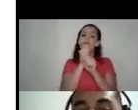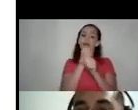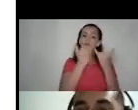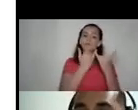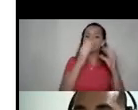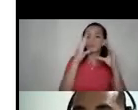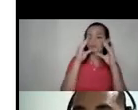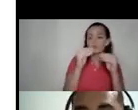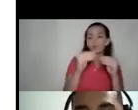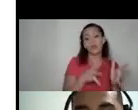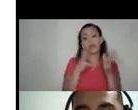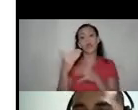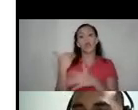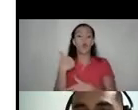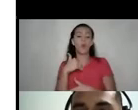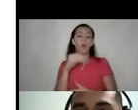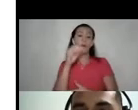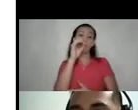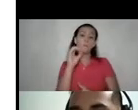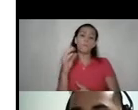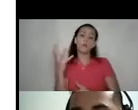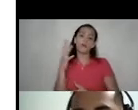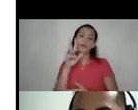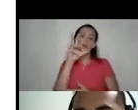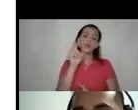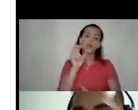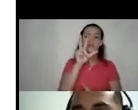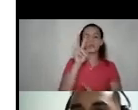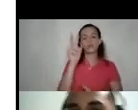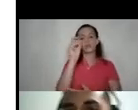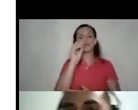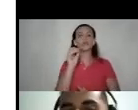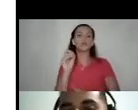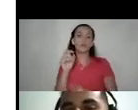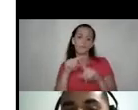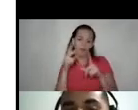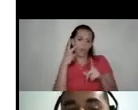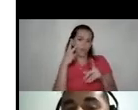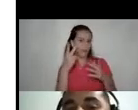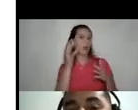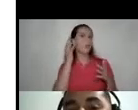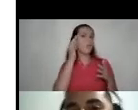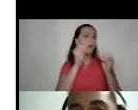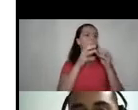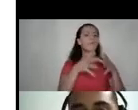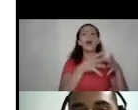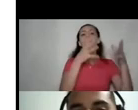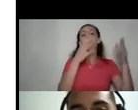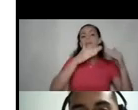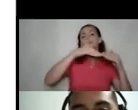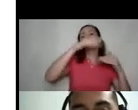cuanto a hombres, digamos, el porcentaje andaba rondando el 30, 32%, pero vean que en mujeres es muchísimo más alto